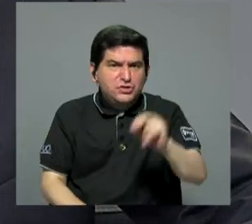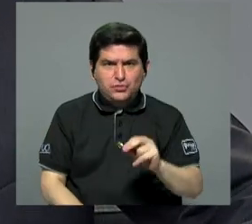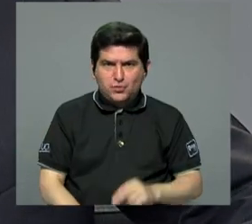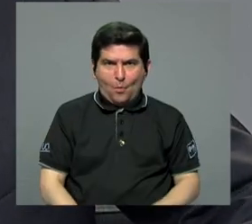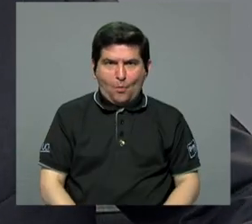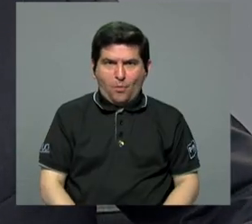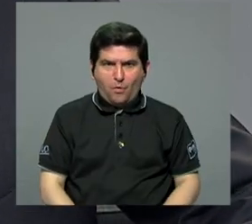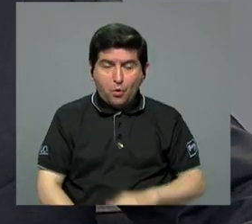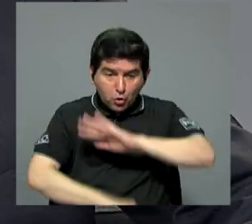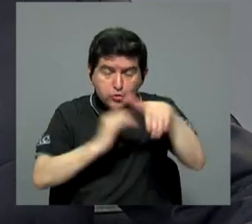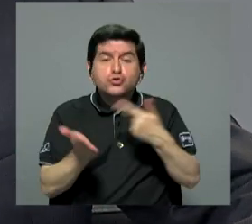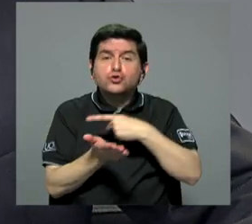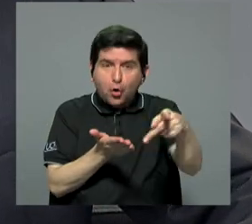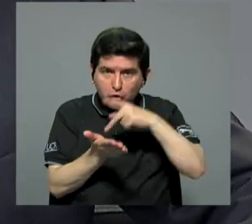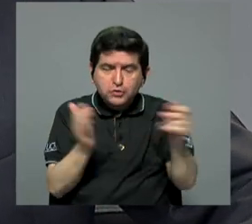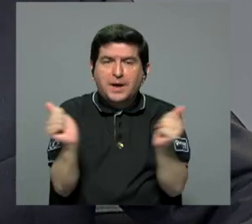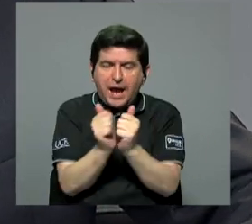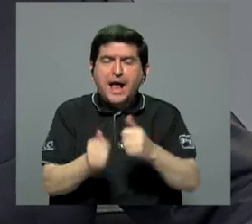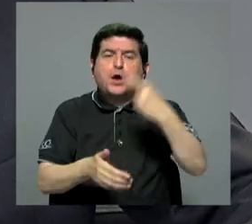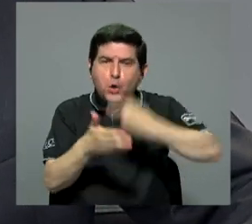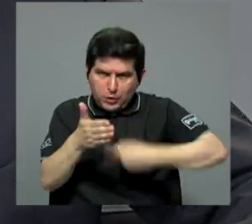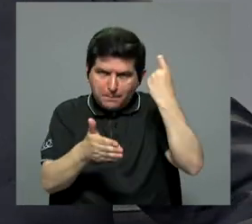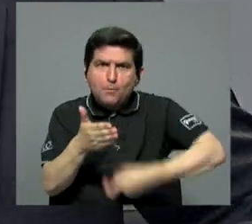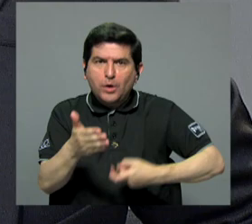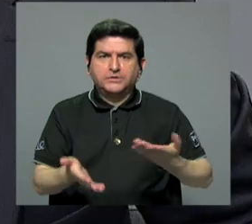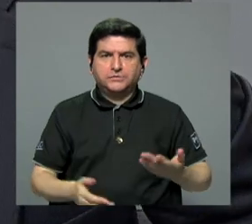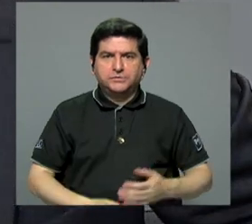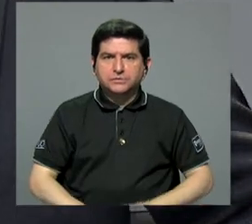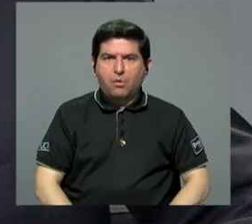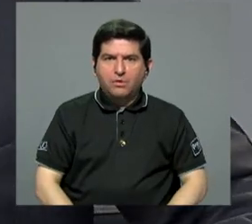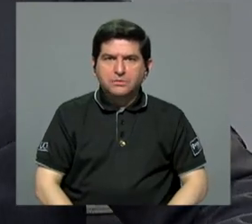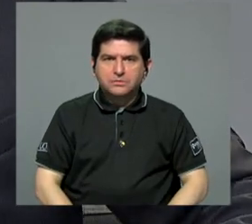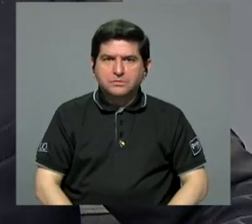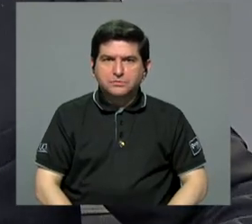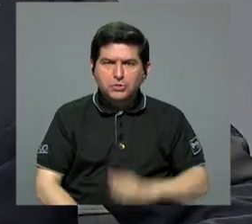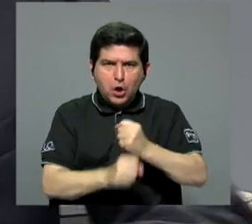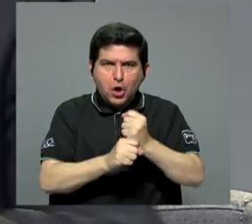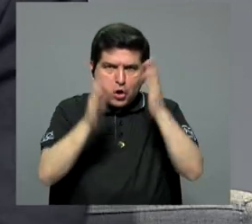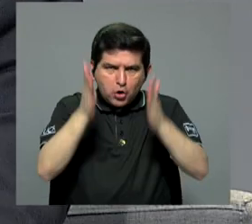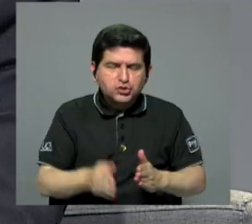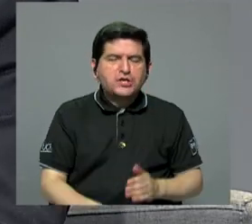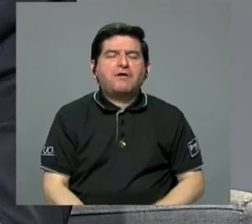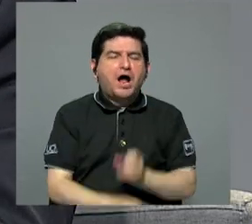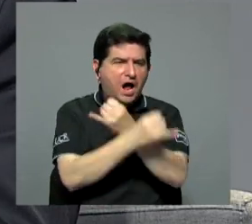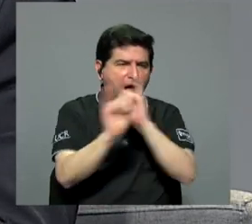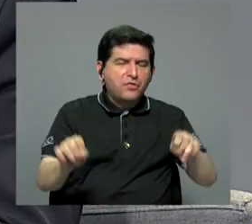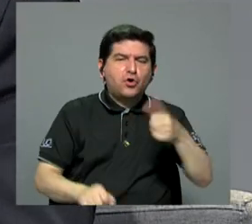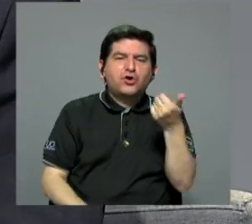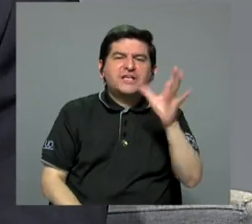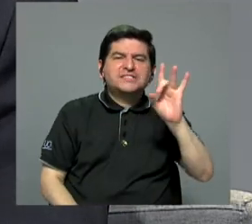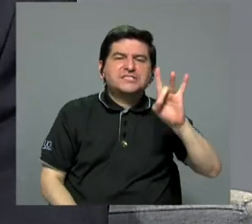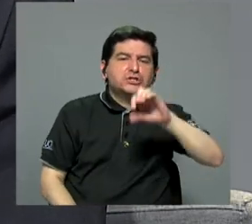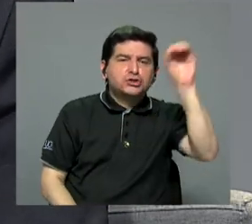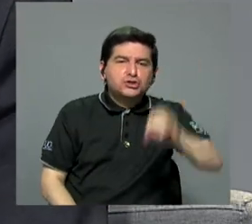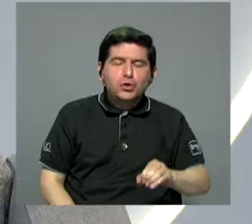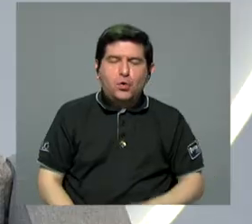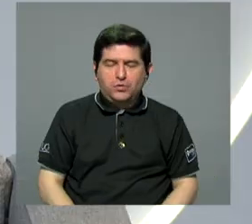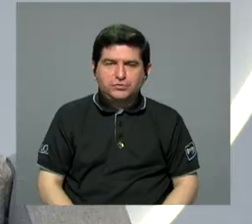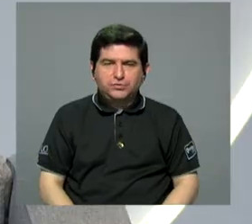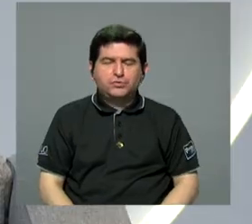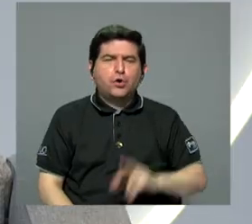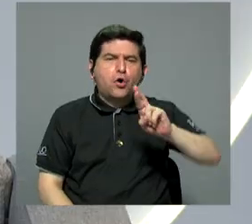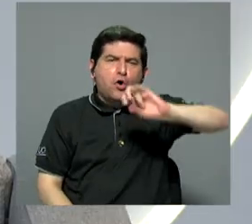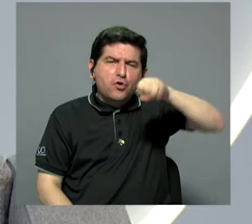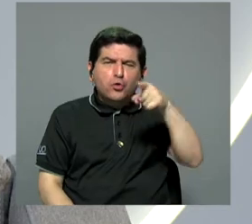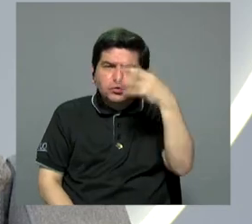La caja la pagamos todos con nuestros impuestos. O sea, pagamos los trabajadores independientes, pagamos un 18%. don Roland,